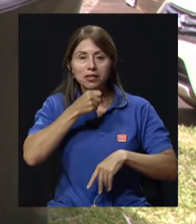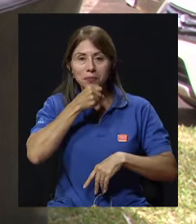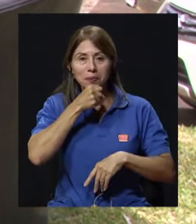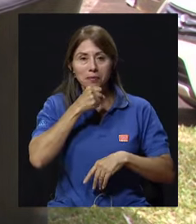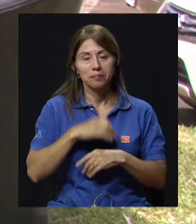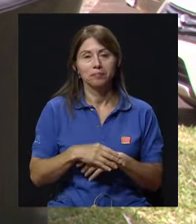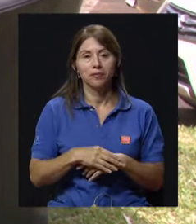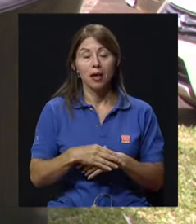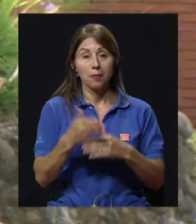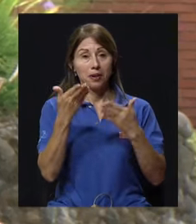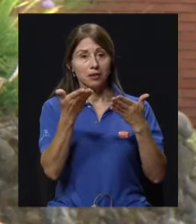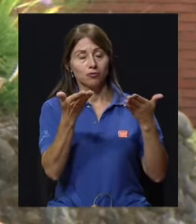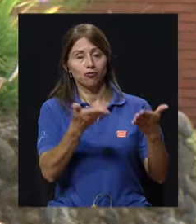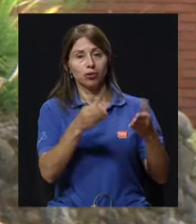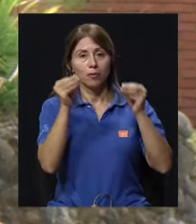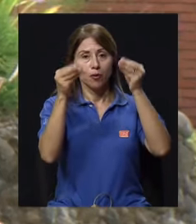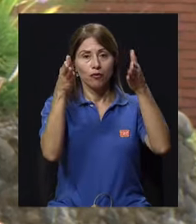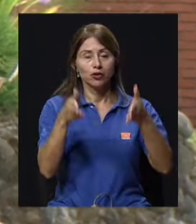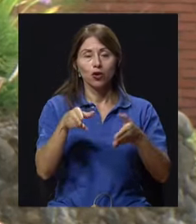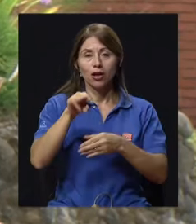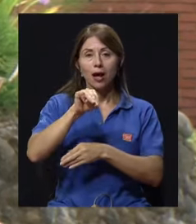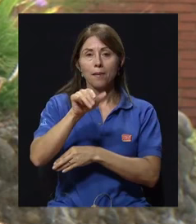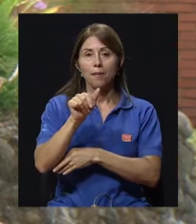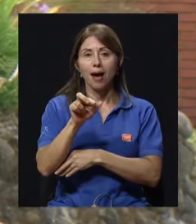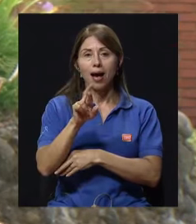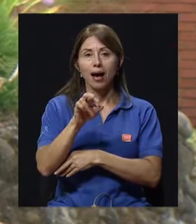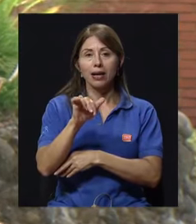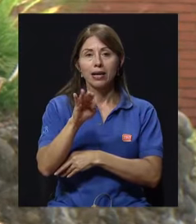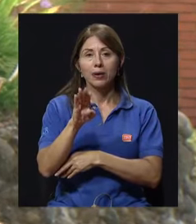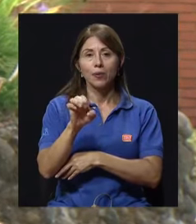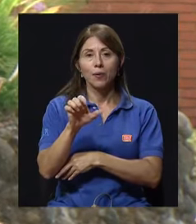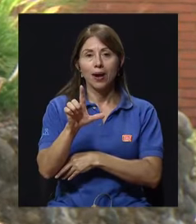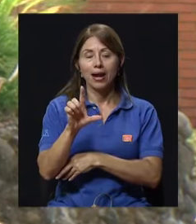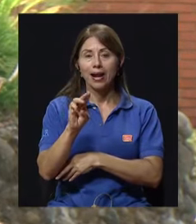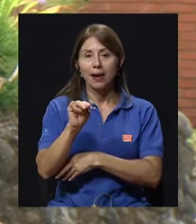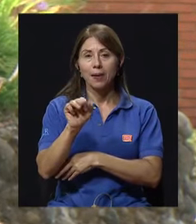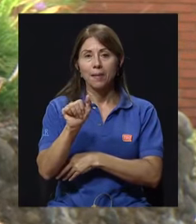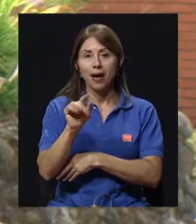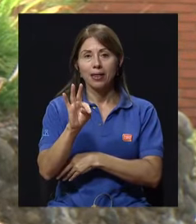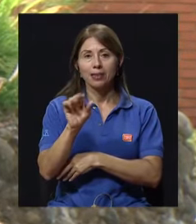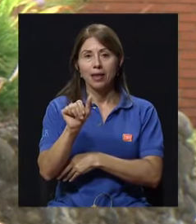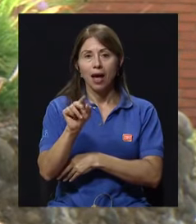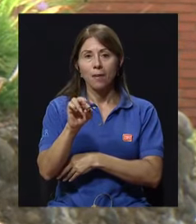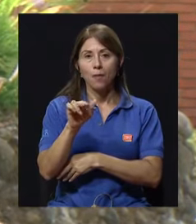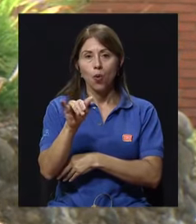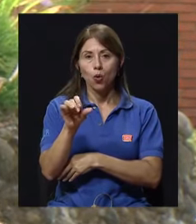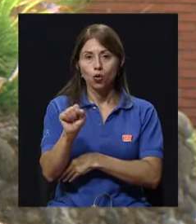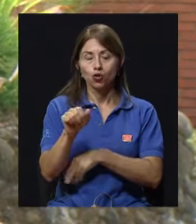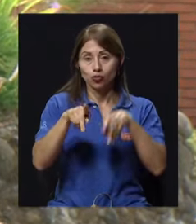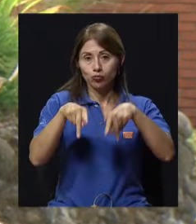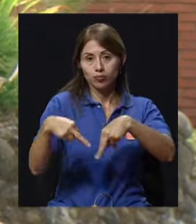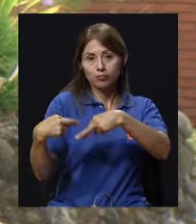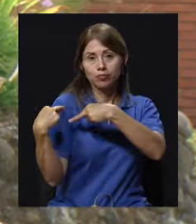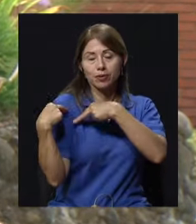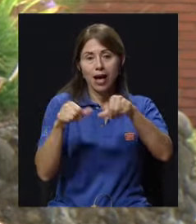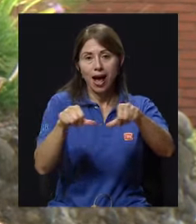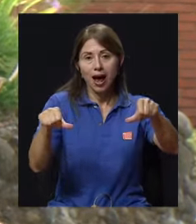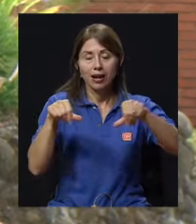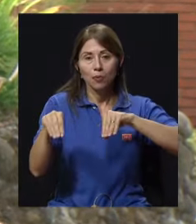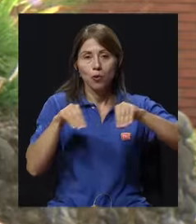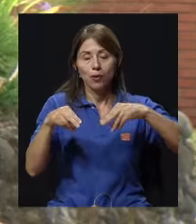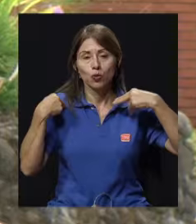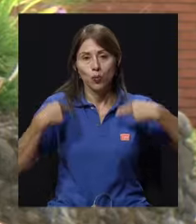para esto nos acompaña la profesora Maribel Matamoros, quien es la encargada del área de movimiento humano del